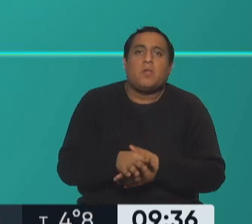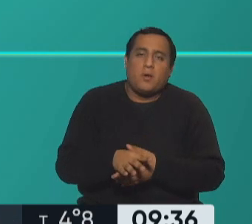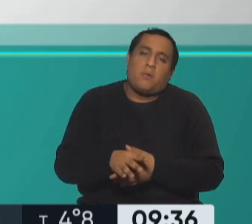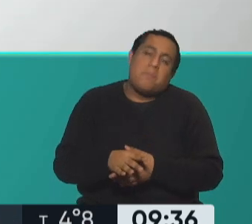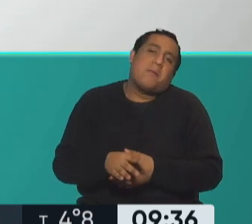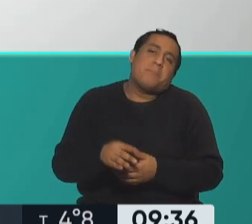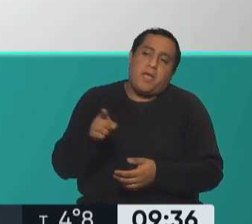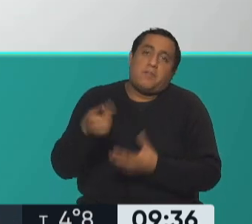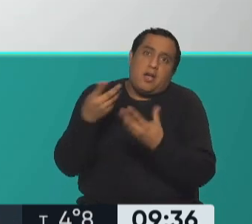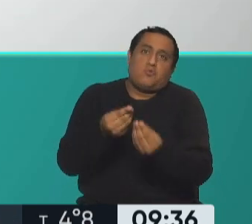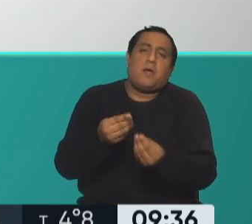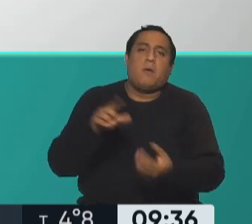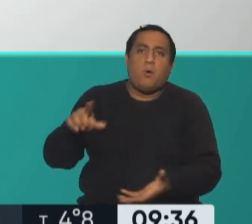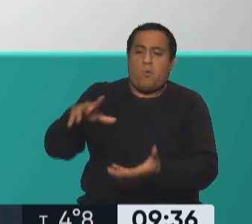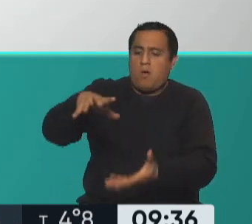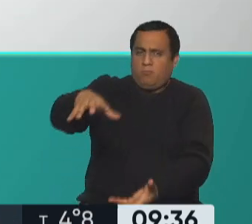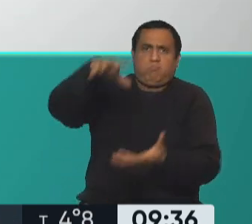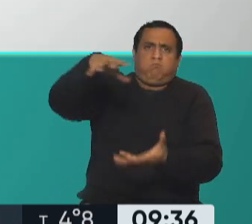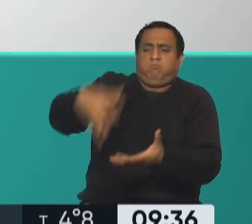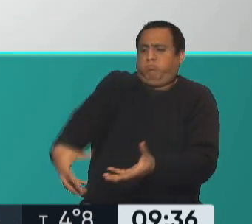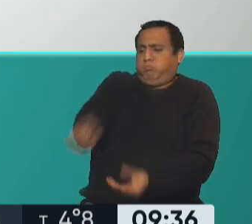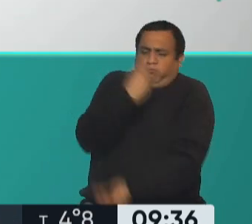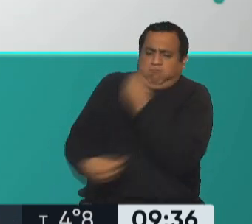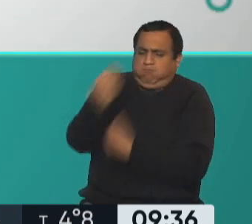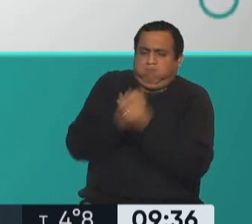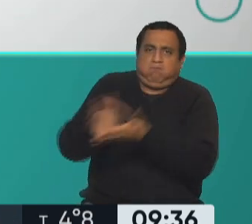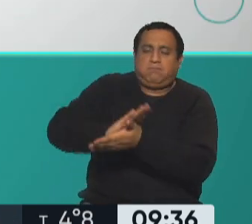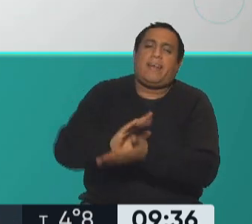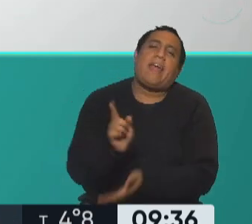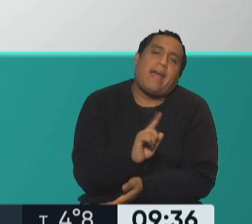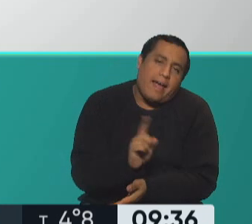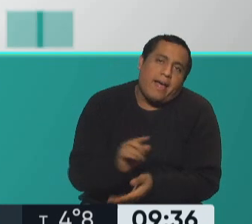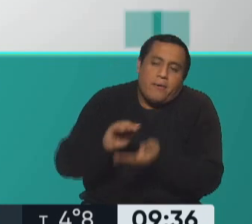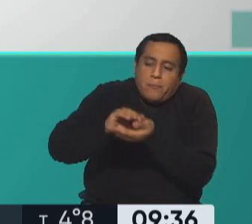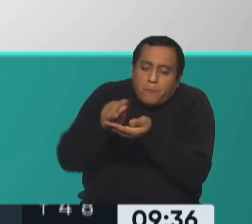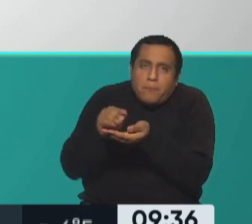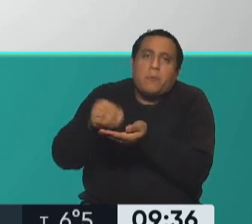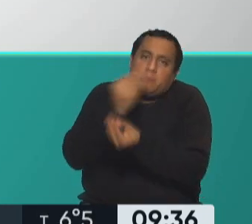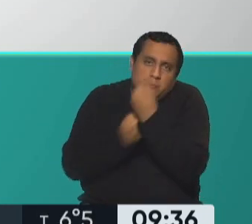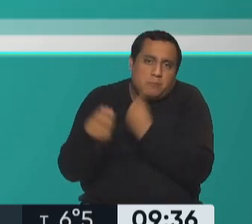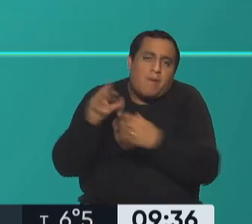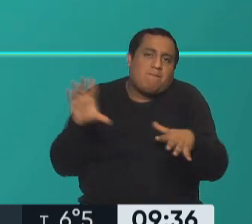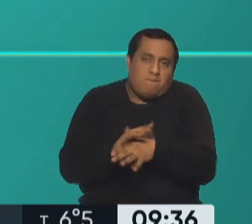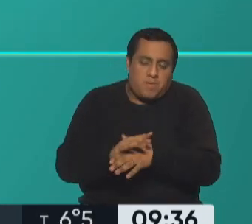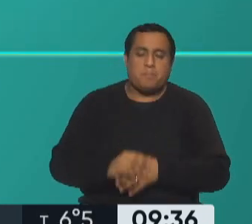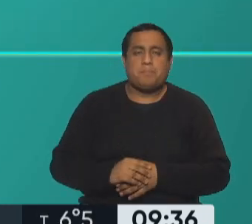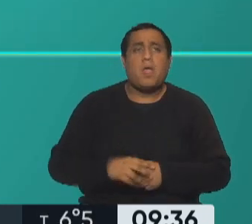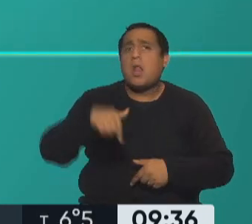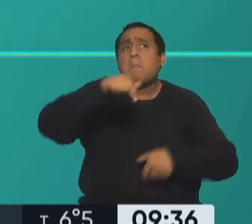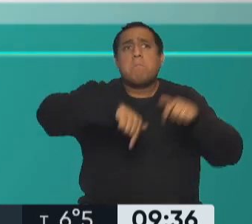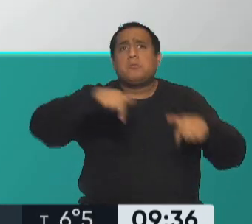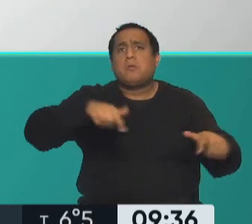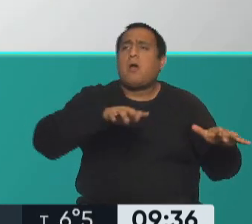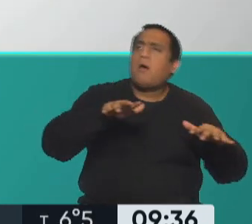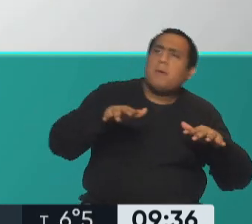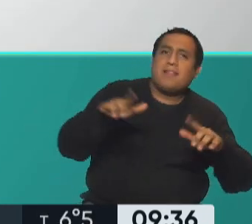una bolsa. Y por supuesto, en su justa medida, en una porción lógica. Y otra cosa que te quiero decir, la gente puede estar de casa, el otro lado de casa, diciendo, bueno,